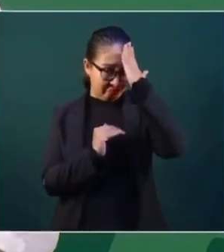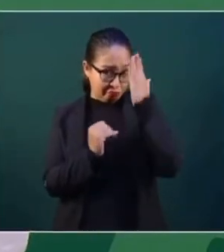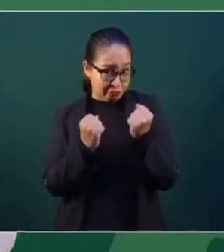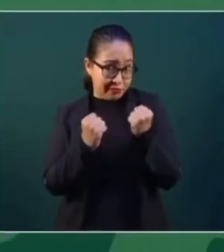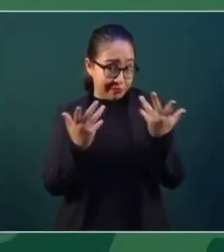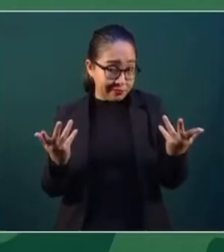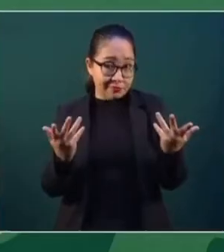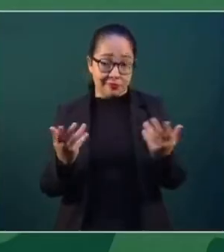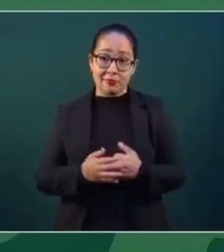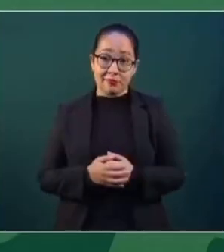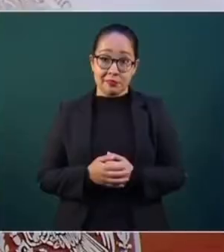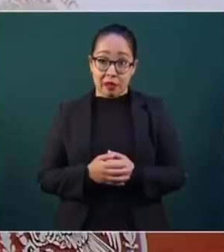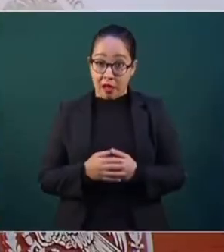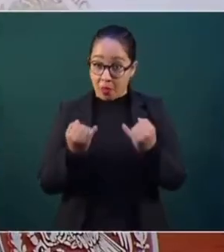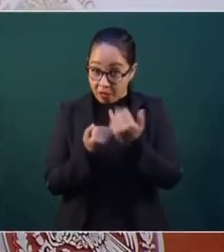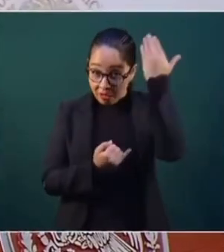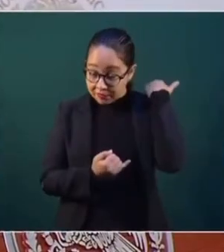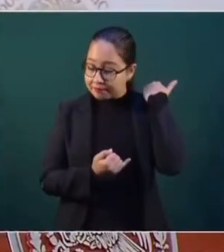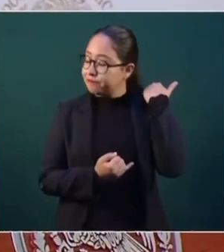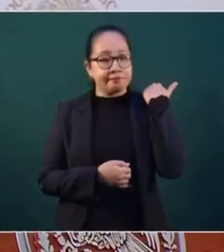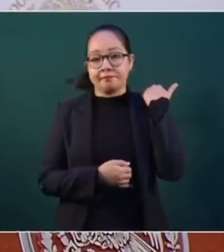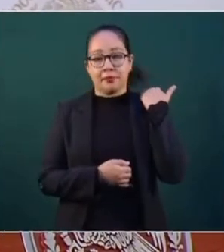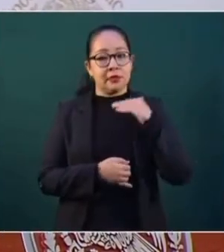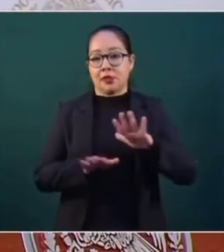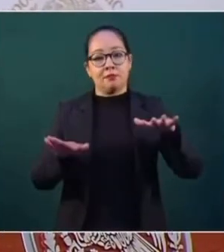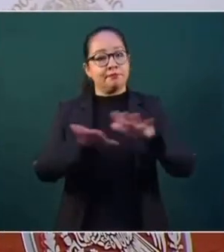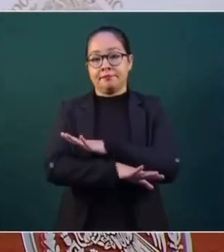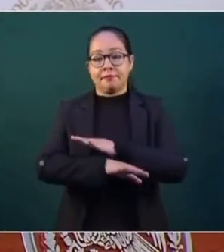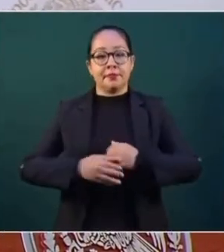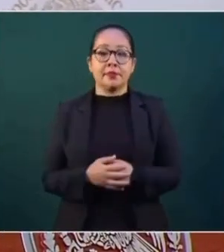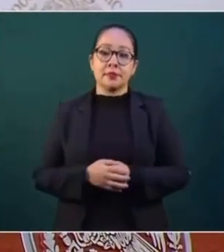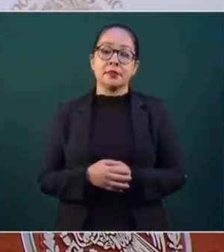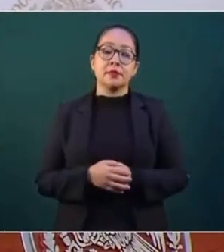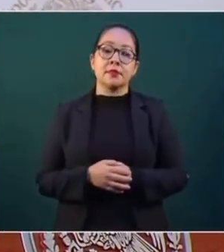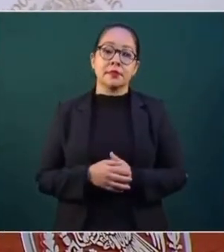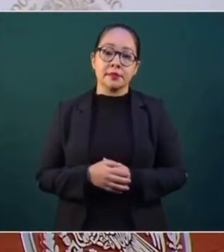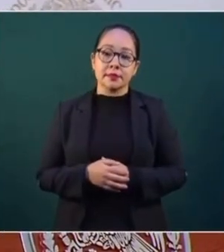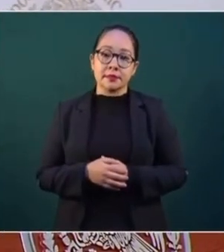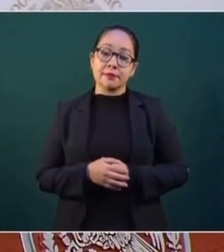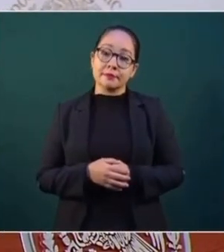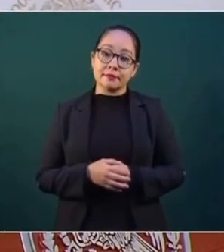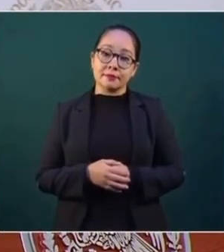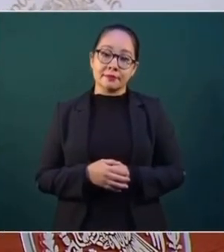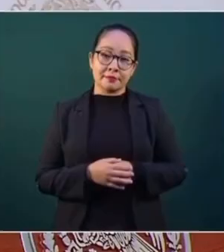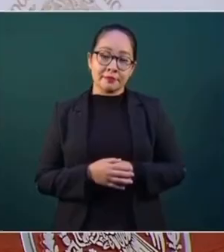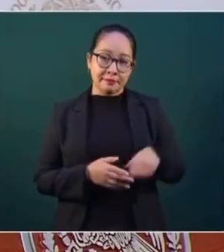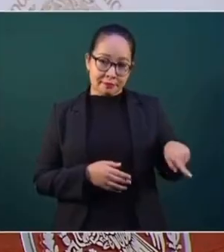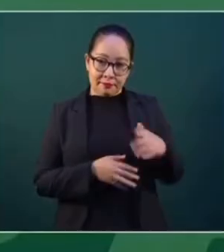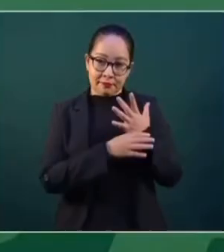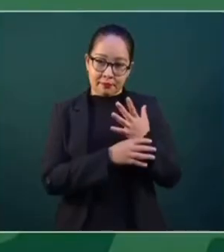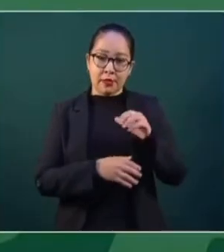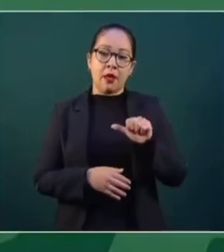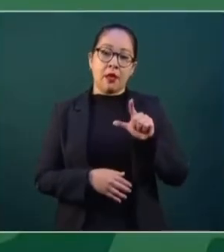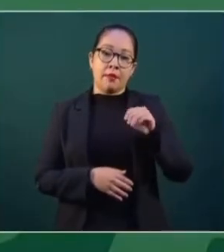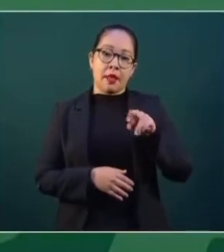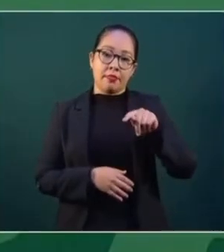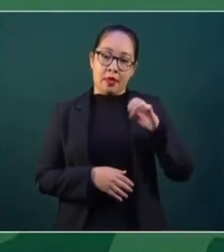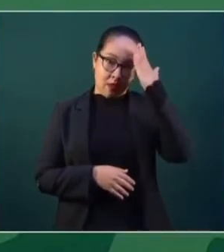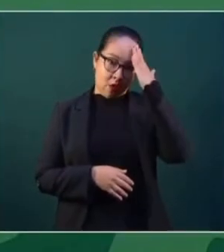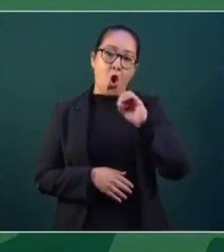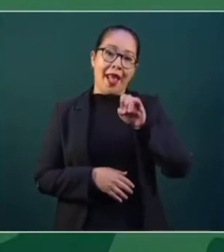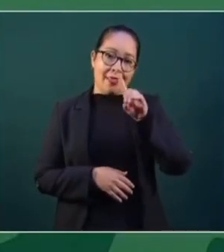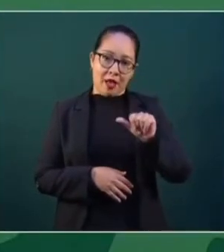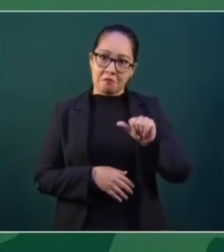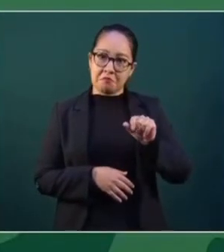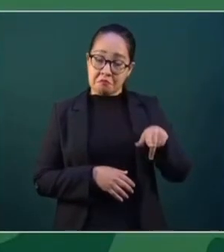Entonces, ya no es lo mismo, ya cambió. Y hay, como aquí lo dijo el almirante Ojeda, muy buena